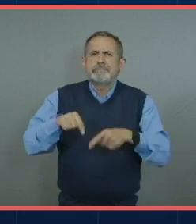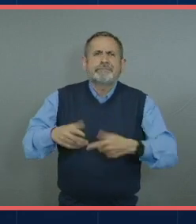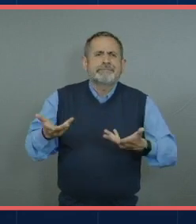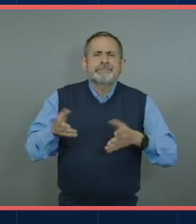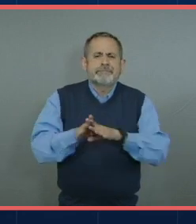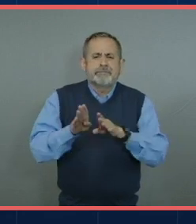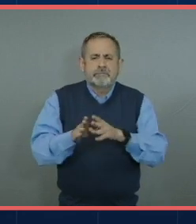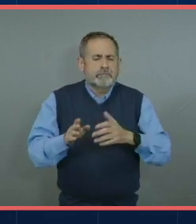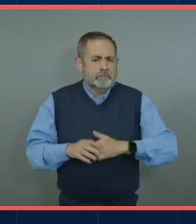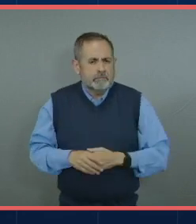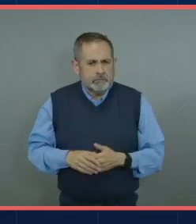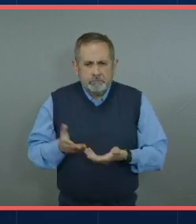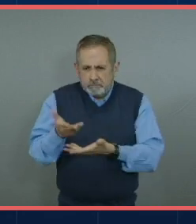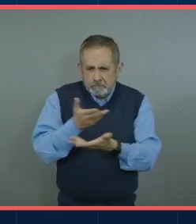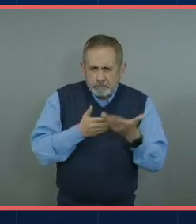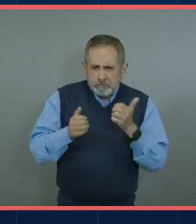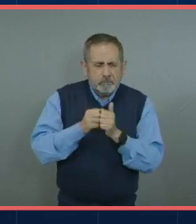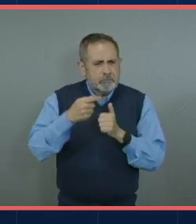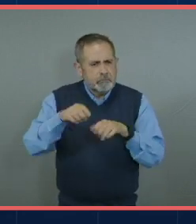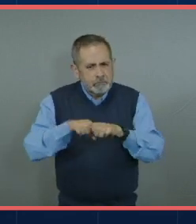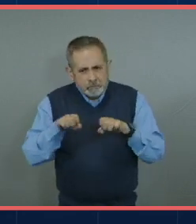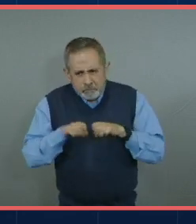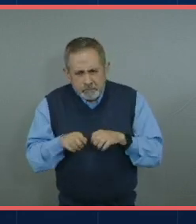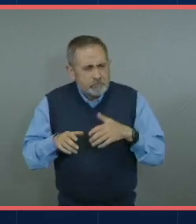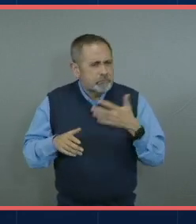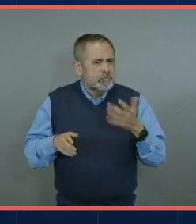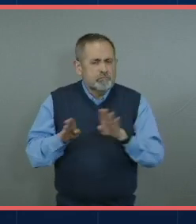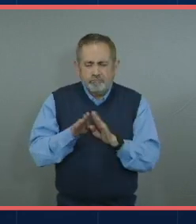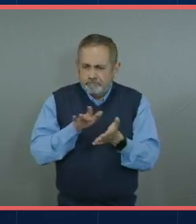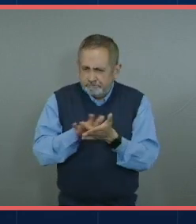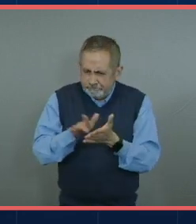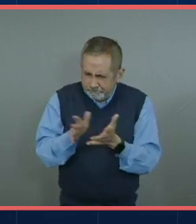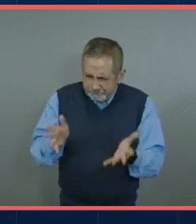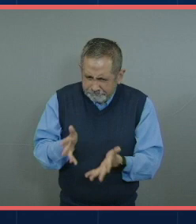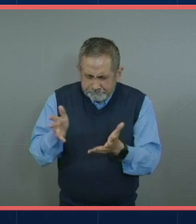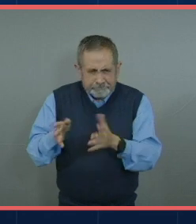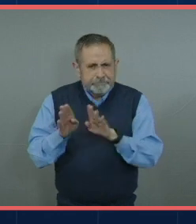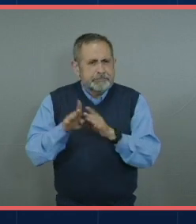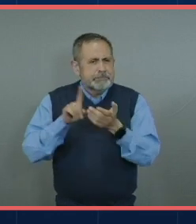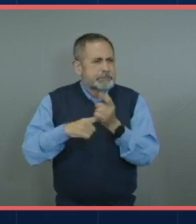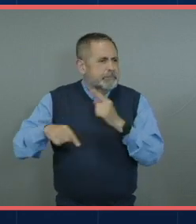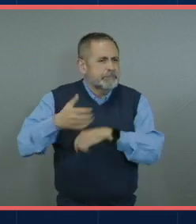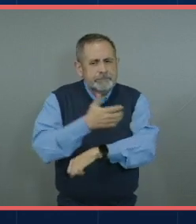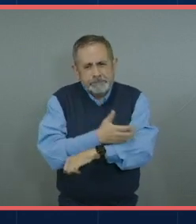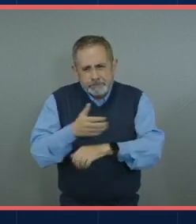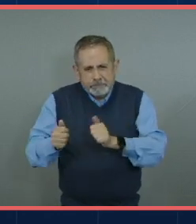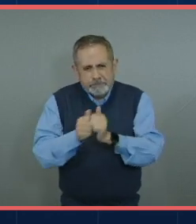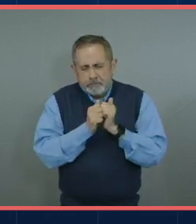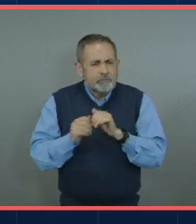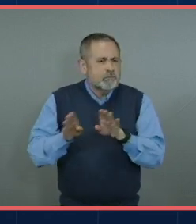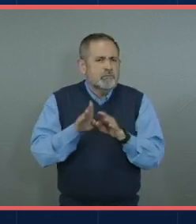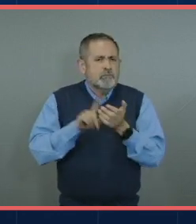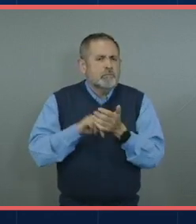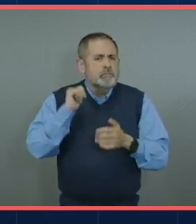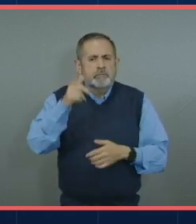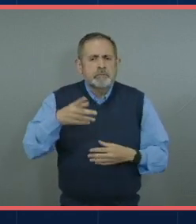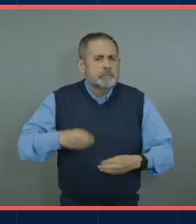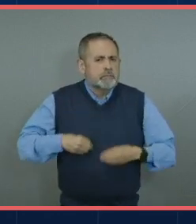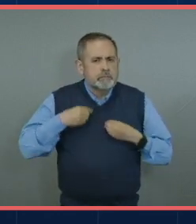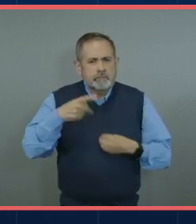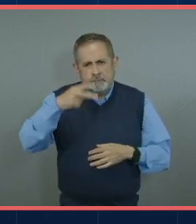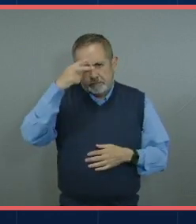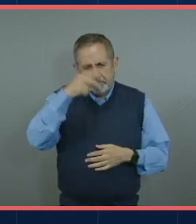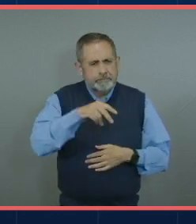cómo es tu relación con tu equipo cómo te impulsan tus líderes tus compañeros compártenos algo de tu vida en BBVA México